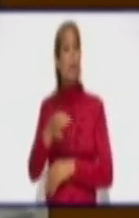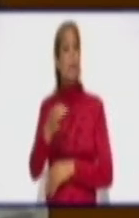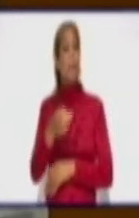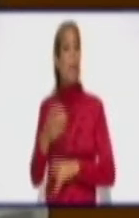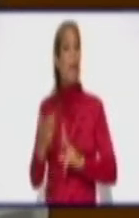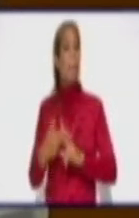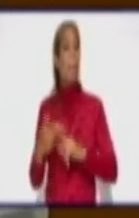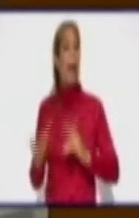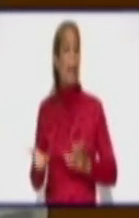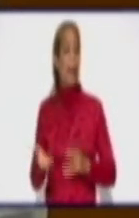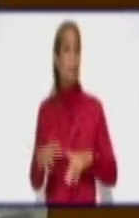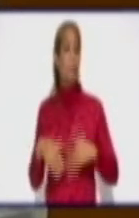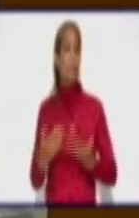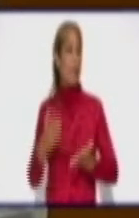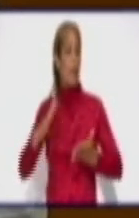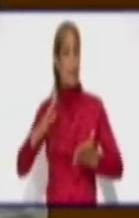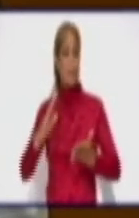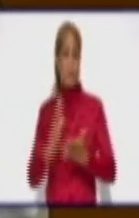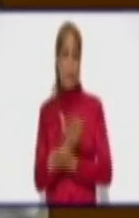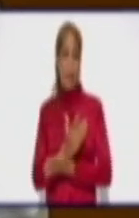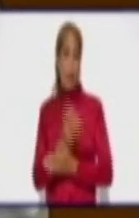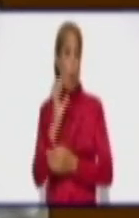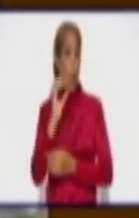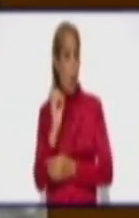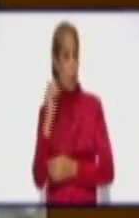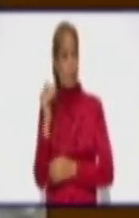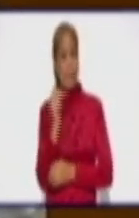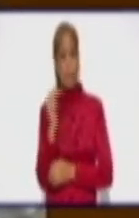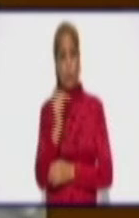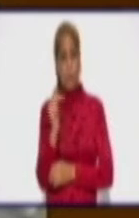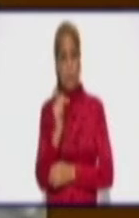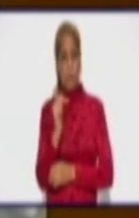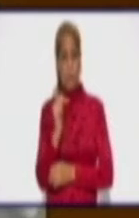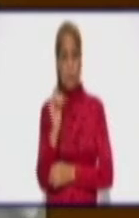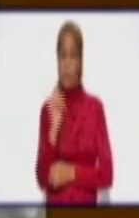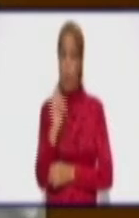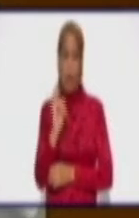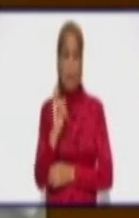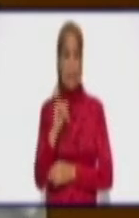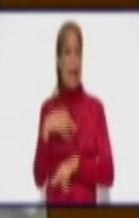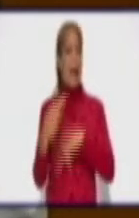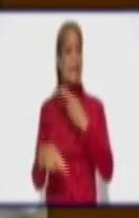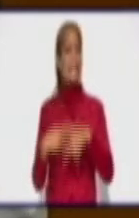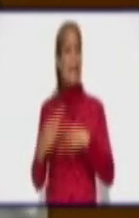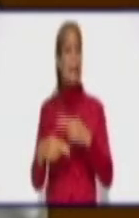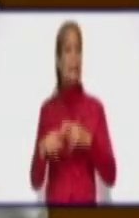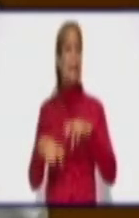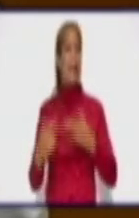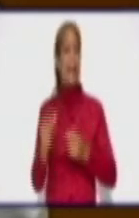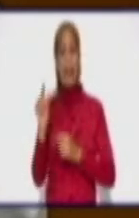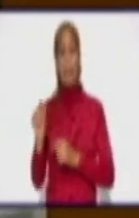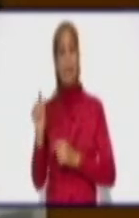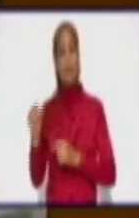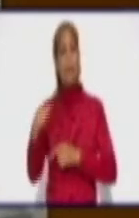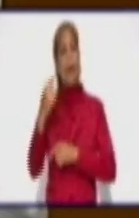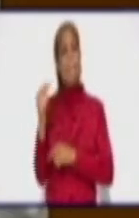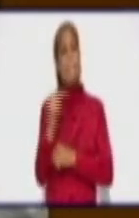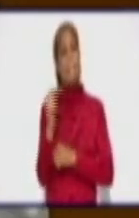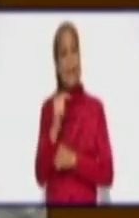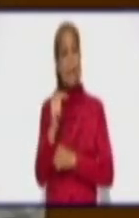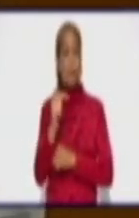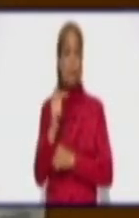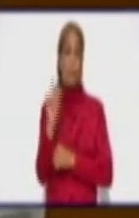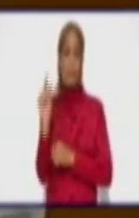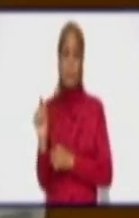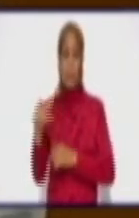reducir a cero prácticamente la movilidad de personas. Y tercero, la comprensión de